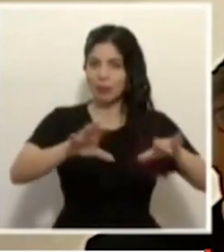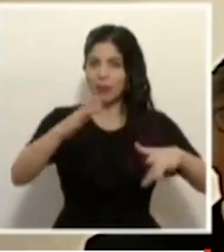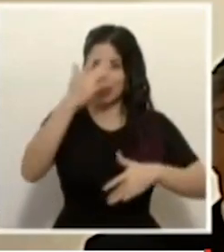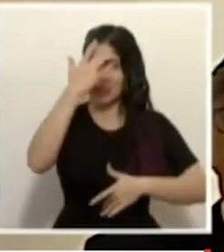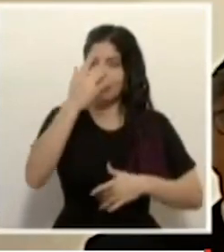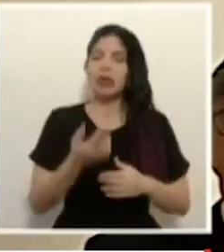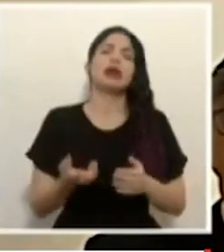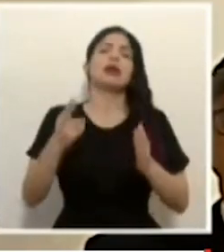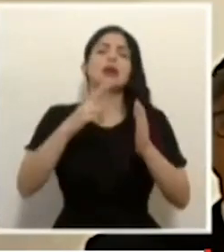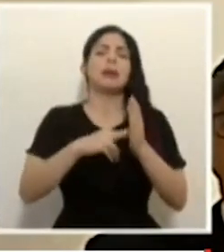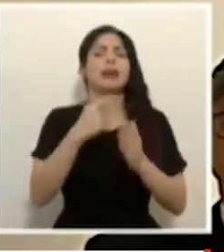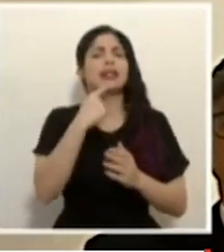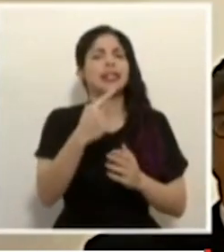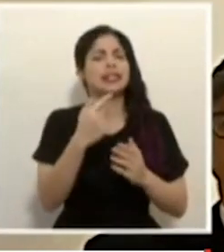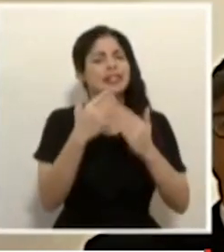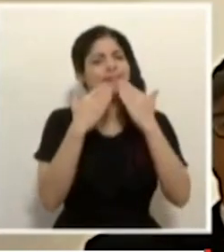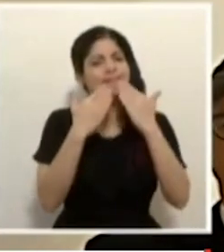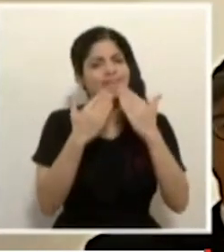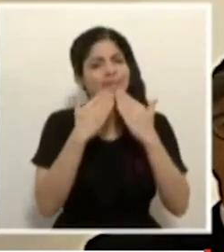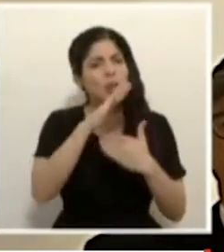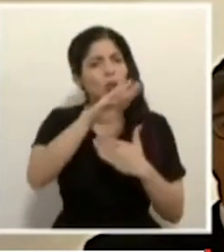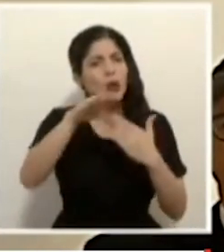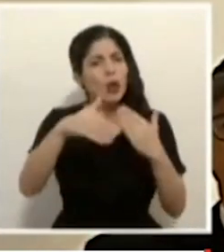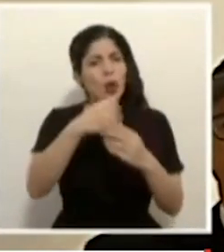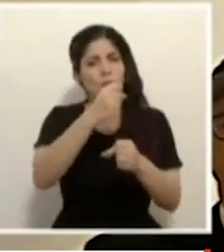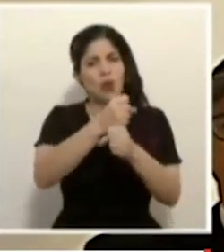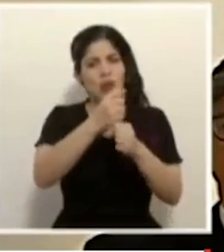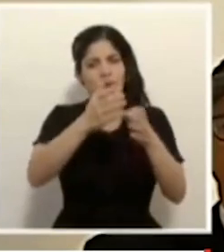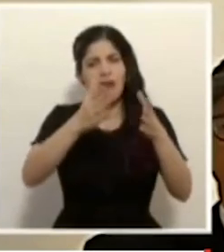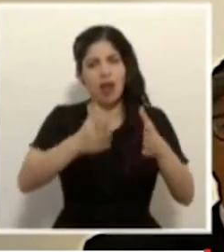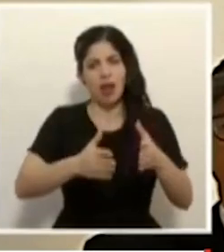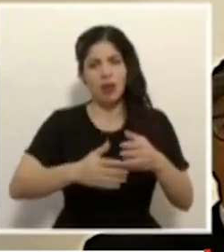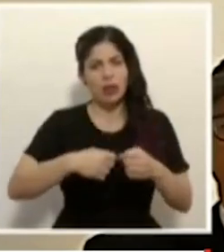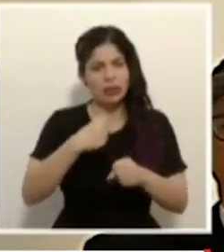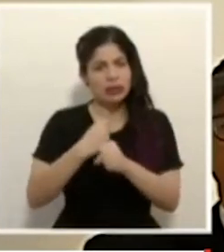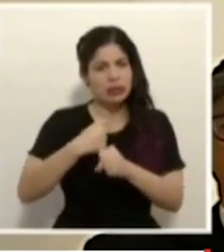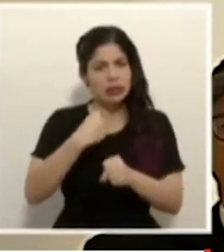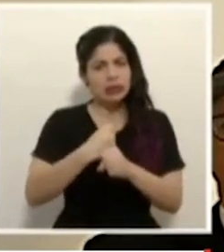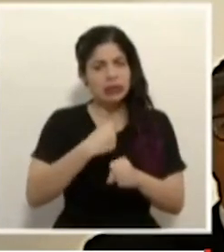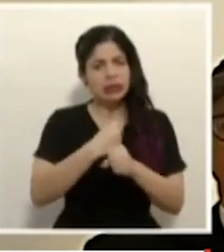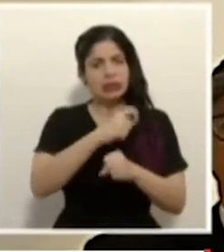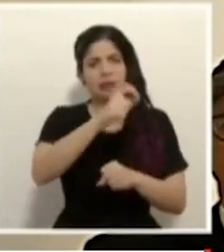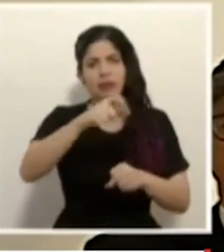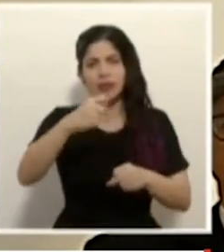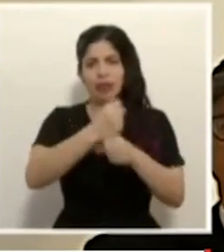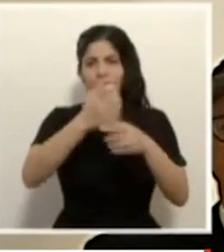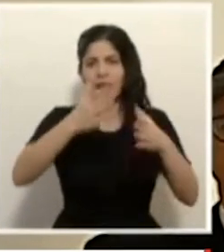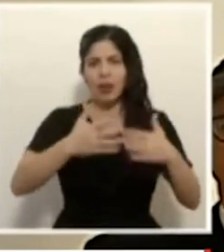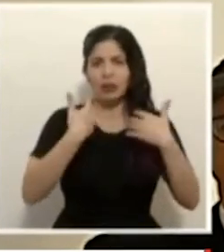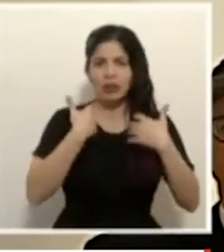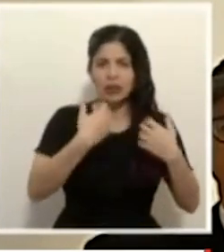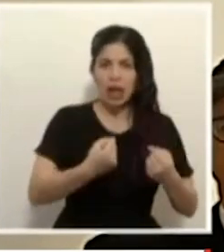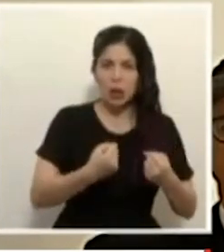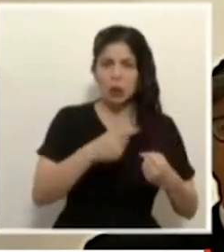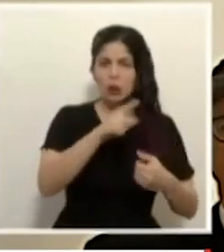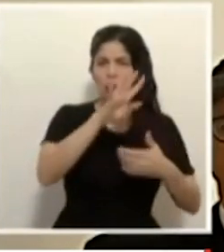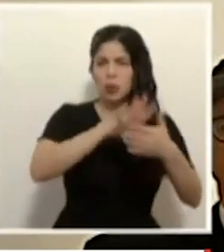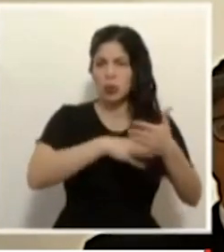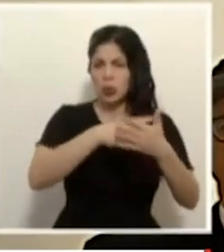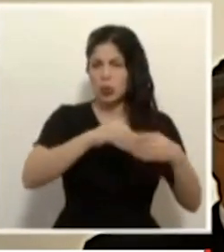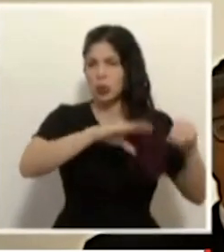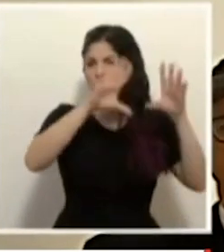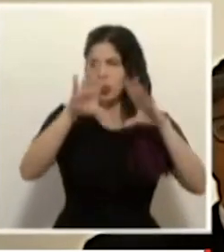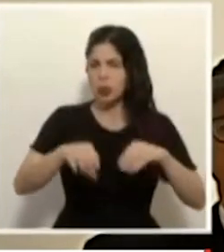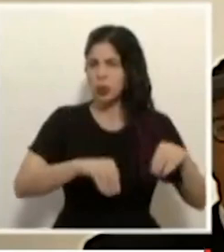reiterar mi agradecimiento a todo el personal que está haciendo el trabajo, al personal de salud que tiene jornadas largas,